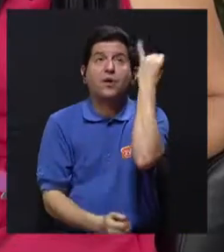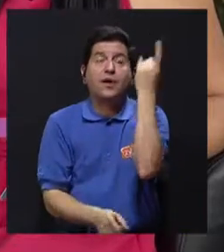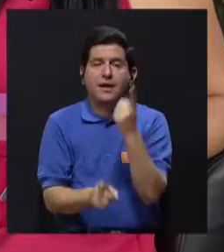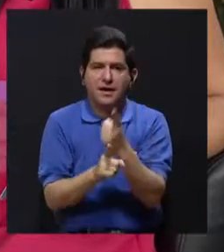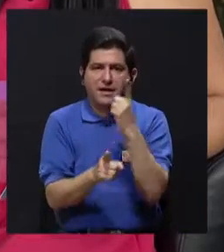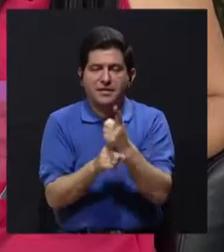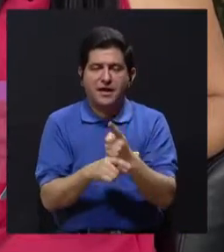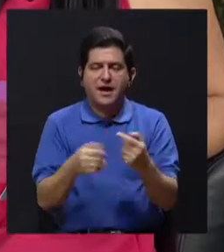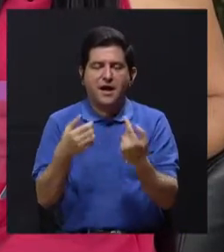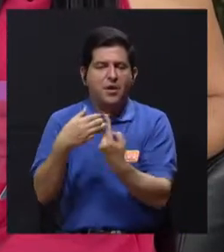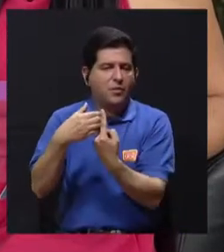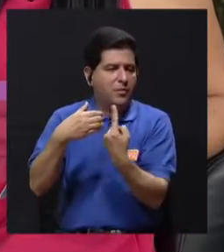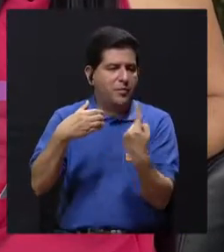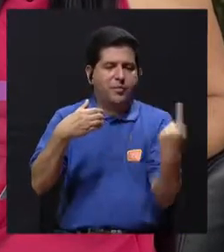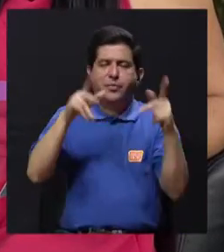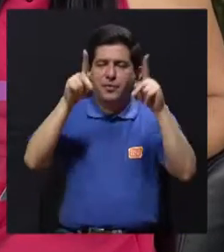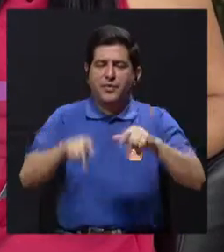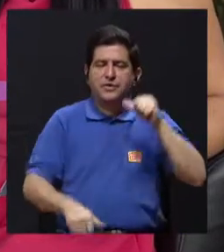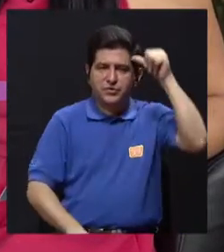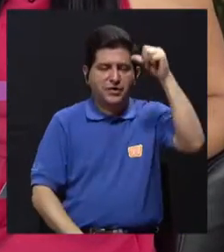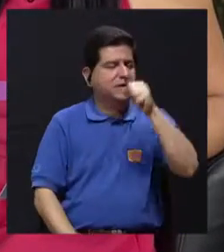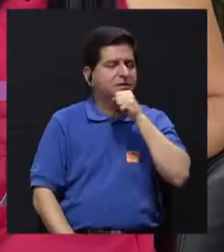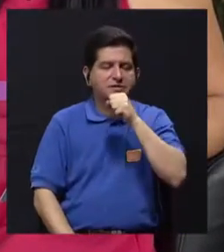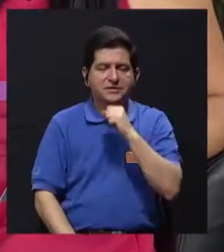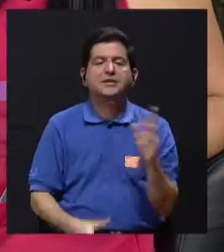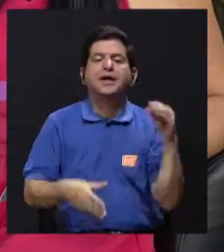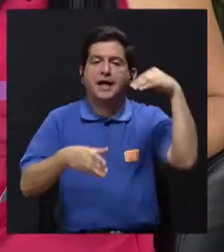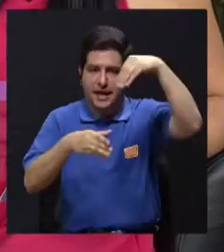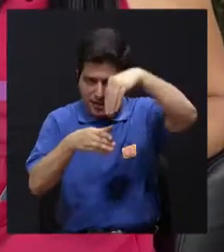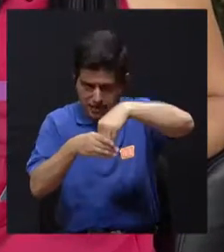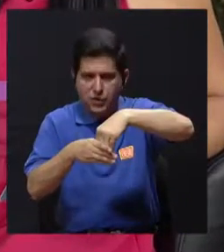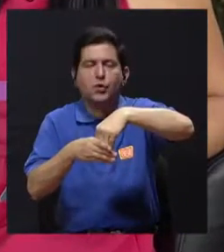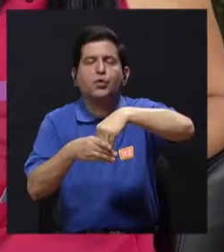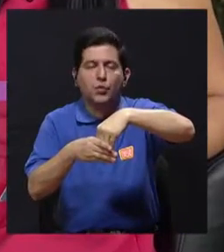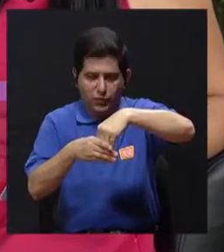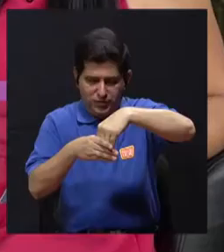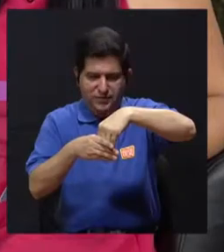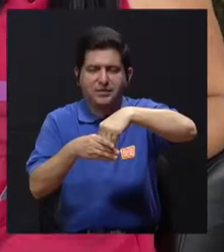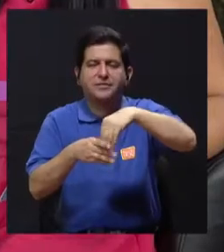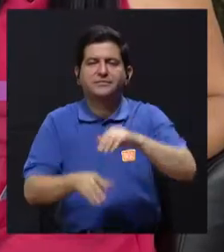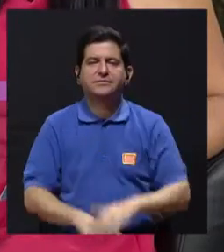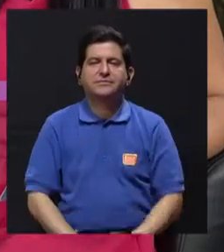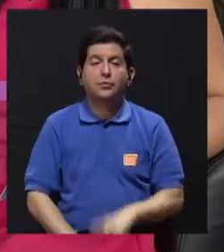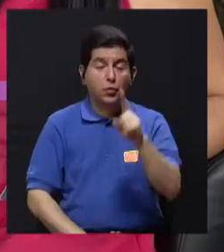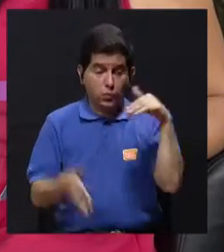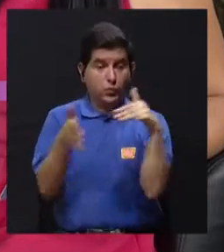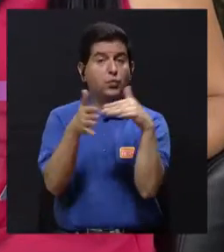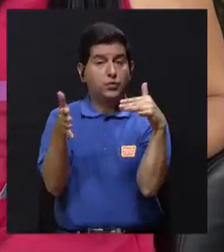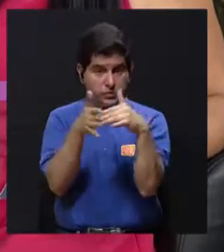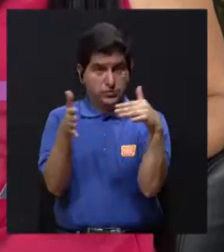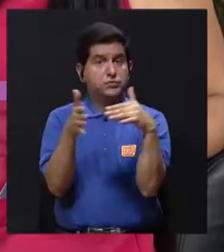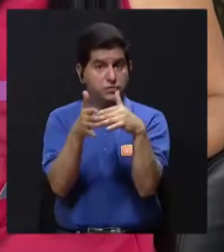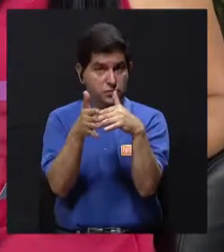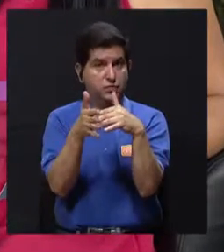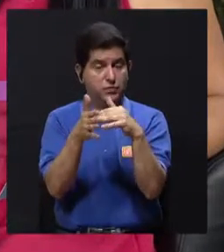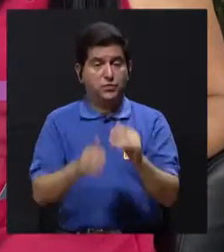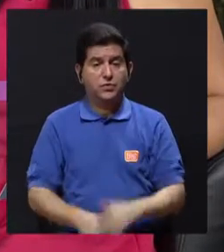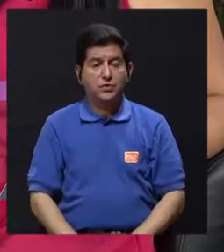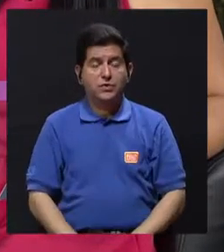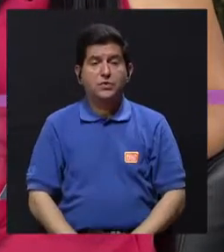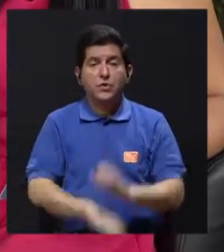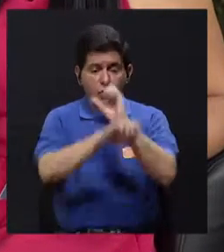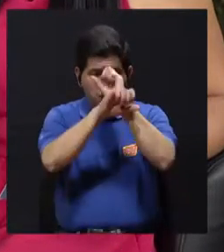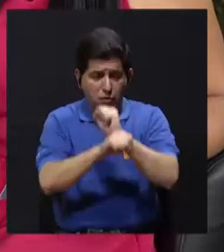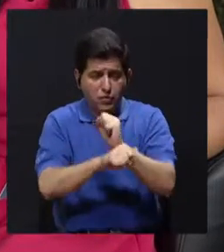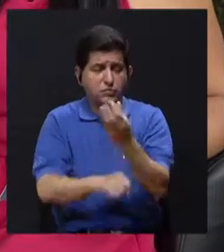Lo ideal aquí es no aislar a las personas mayores sino incluirlas. Por ejemplo hay un estudio sobre